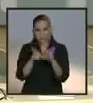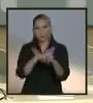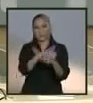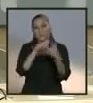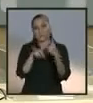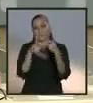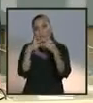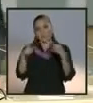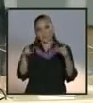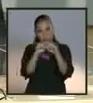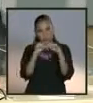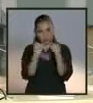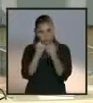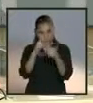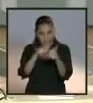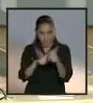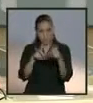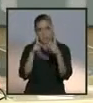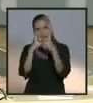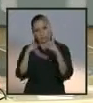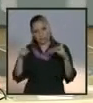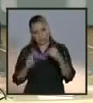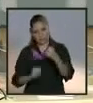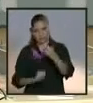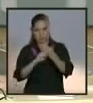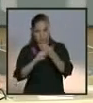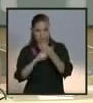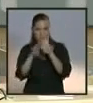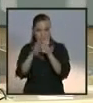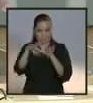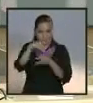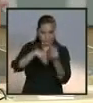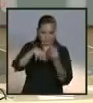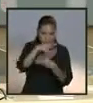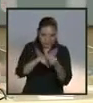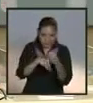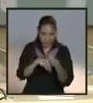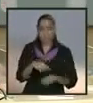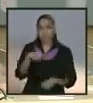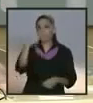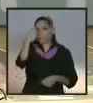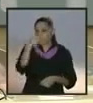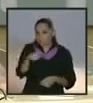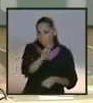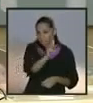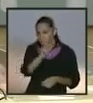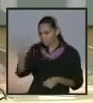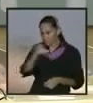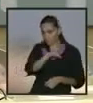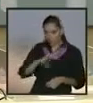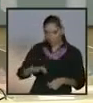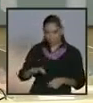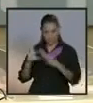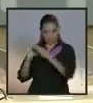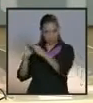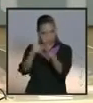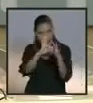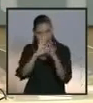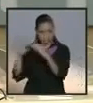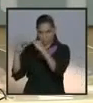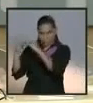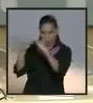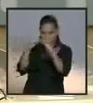Con el propósito de que los cuatro candidatos participen en igualdad de condiciones, estas son reglas importantes, le quiero